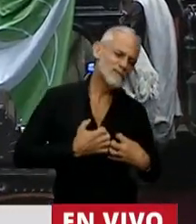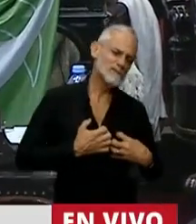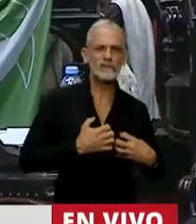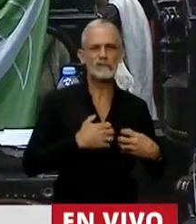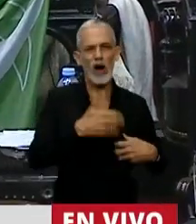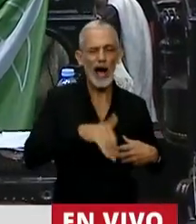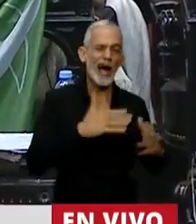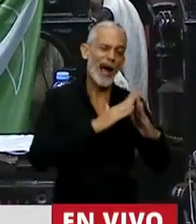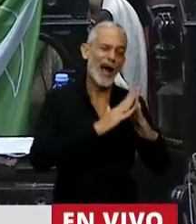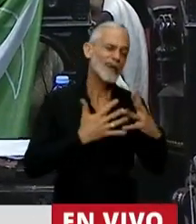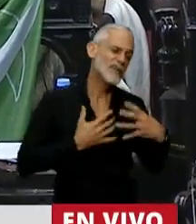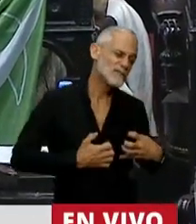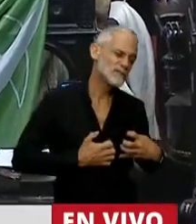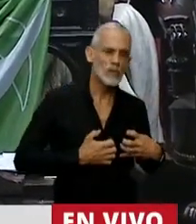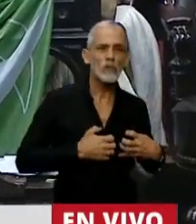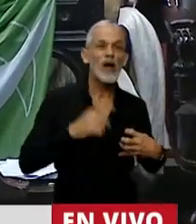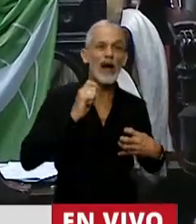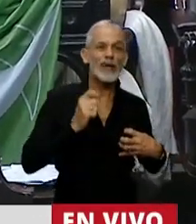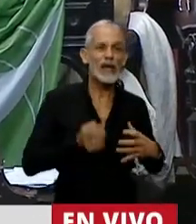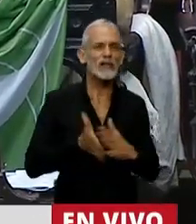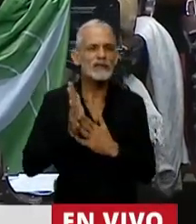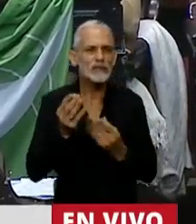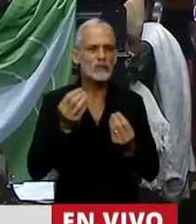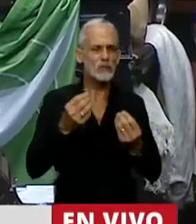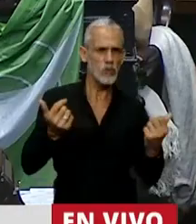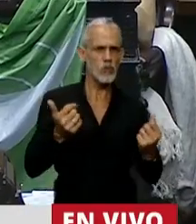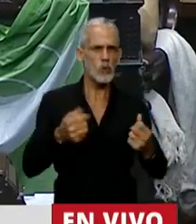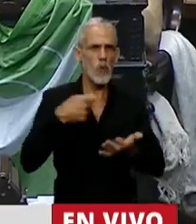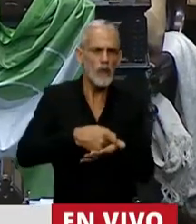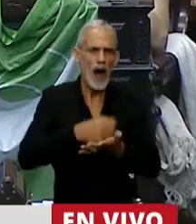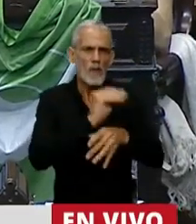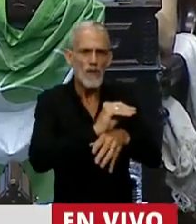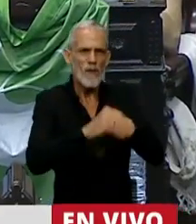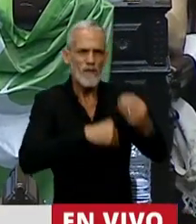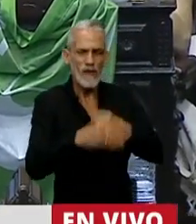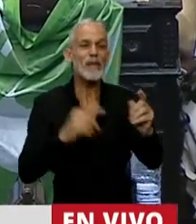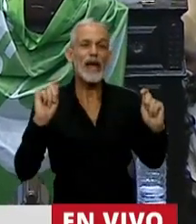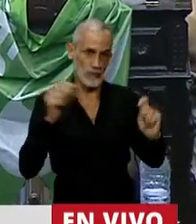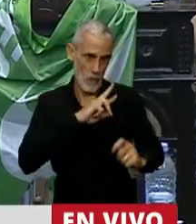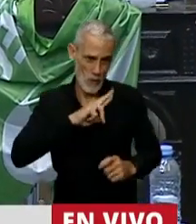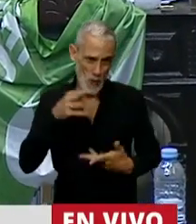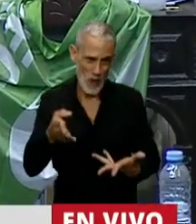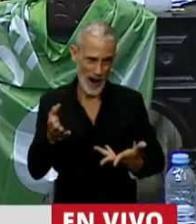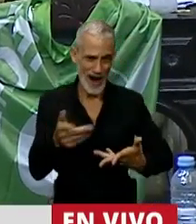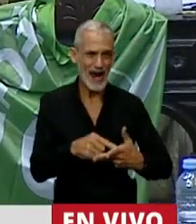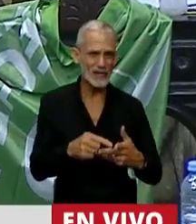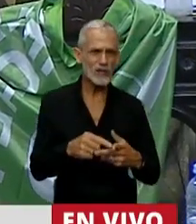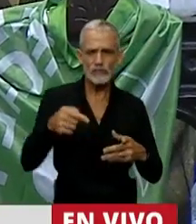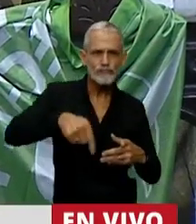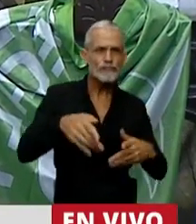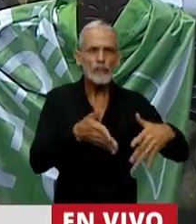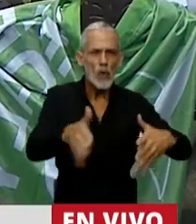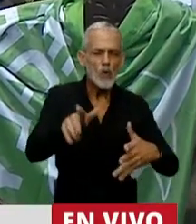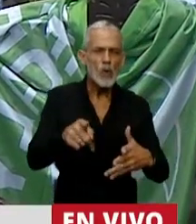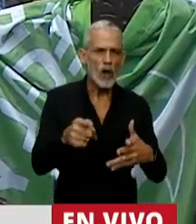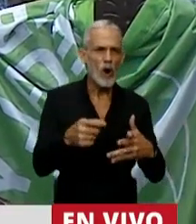casa, fueron las mujeres las que pararon la soya en nuestras casas y las que llenaron la ruta en este país